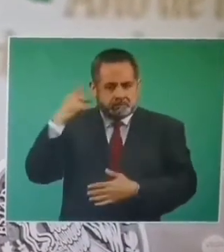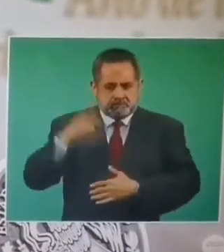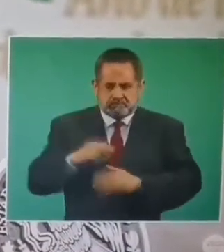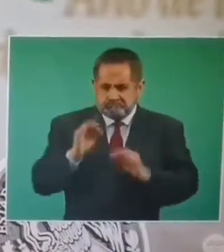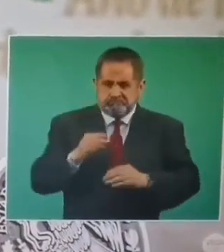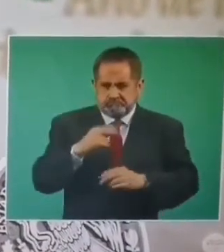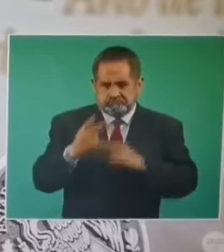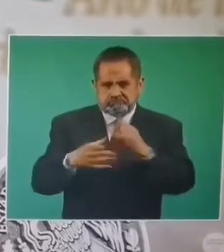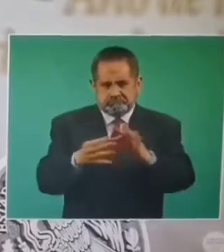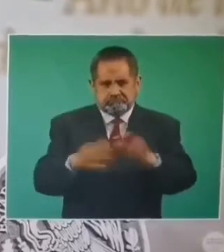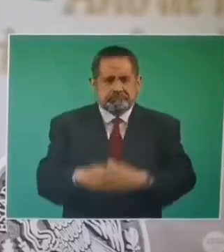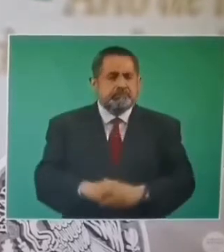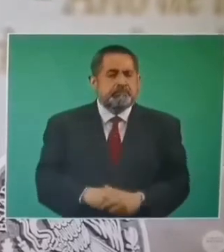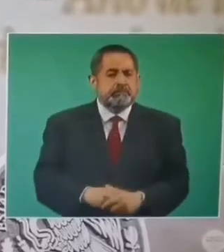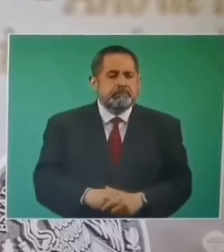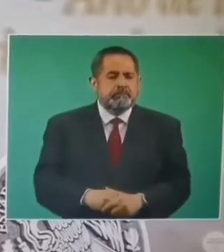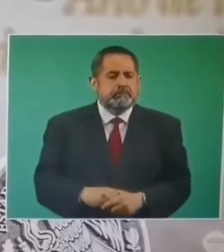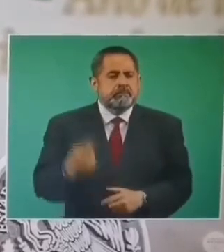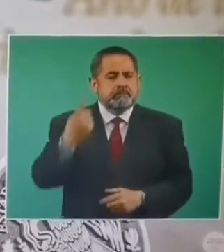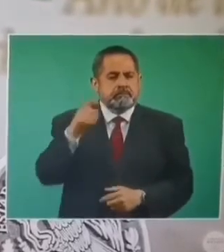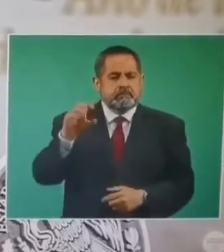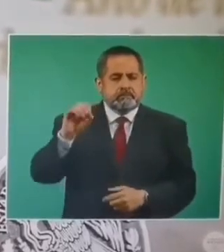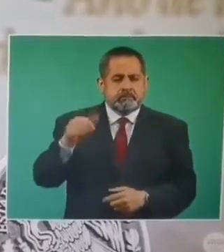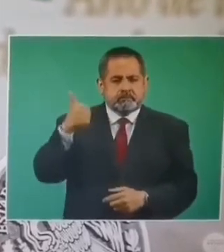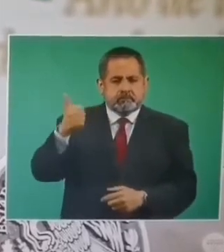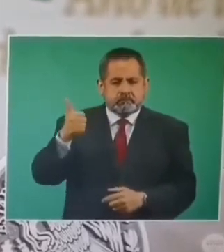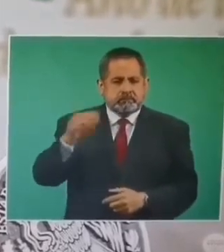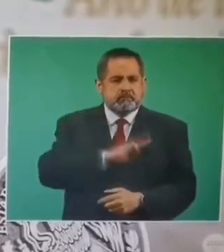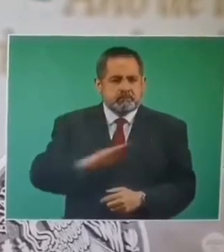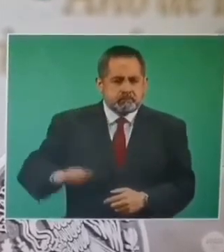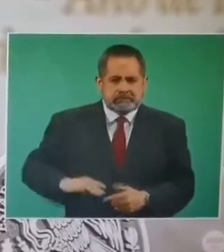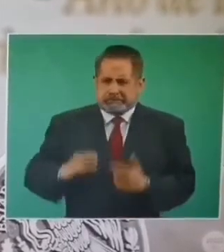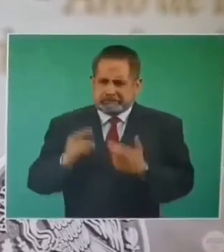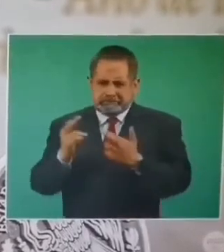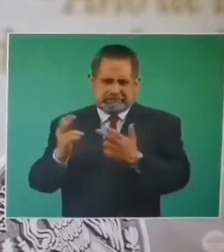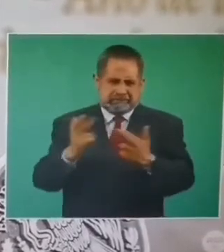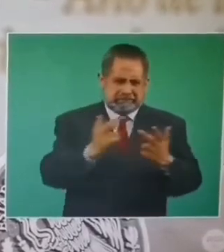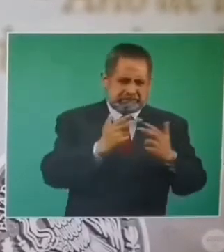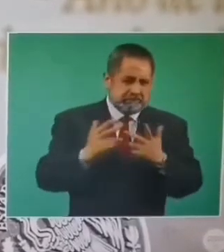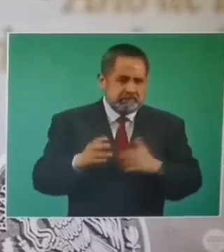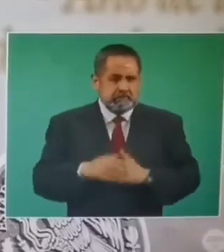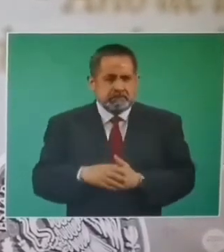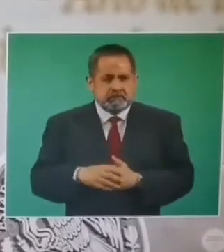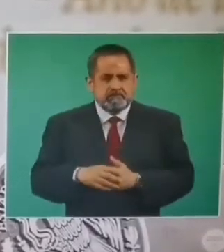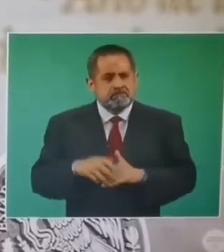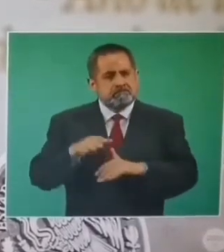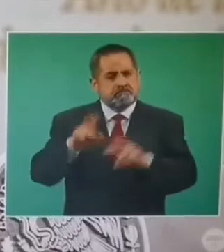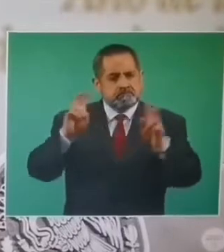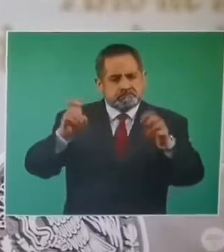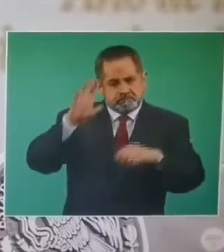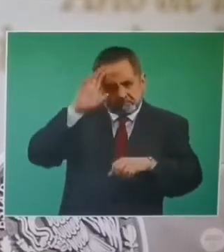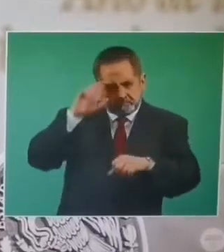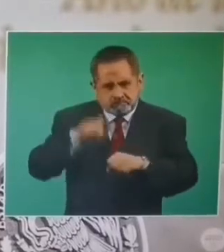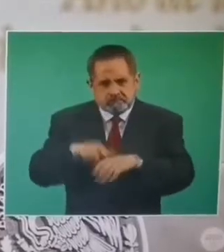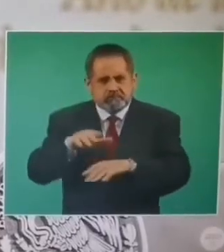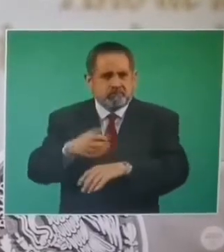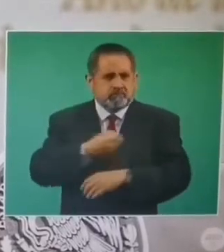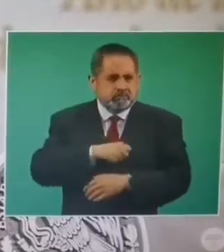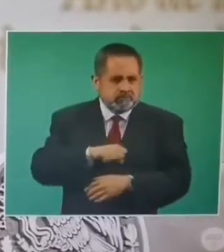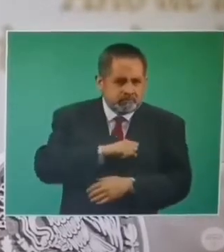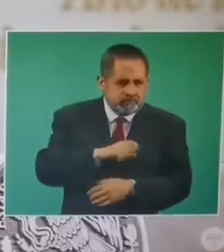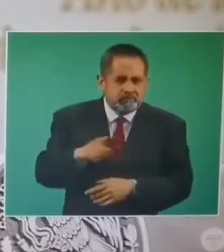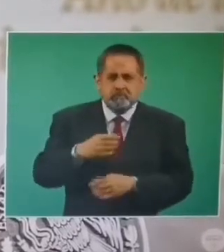diré, 106 municipios afectados en los temas culturales, de salud,